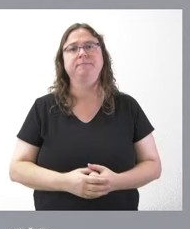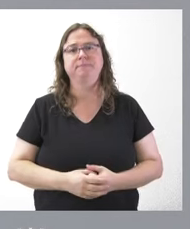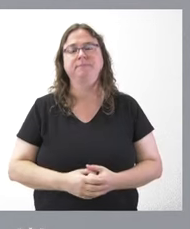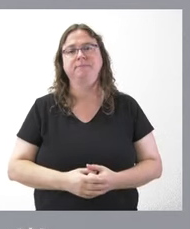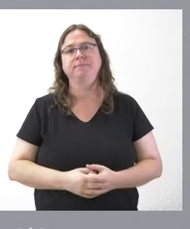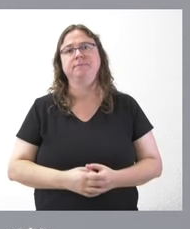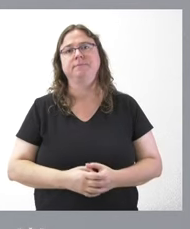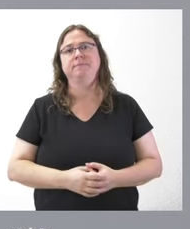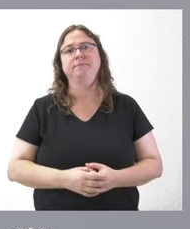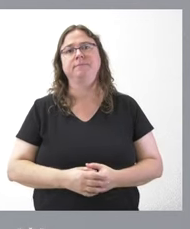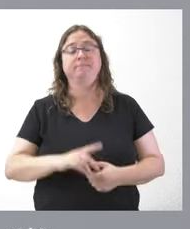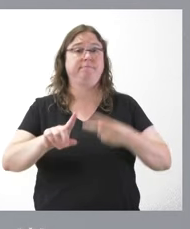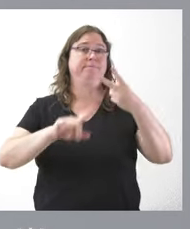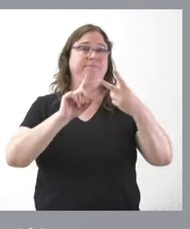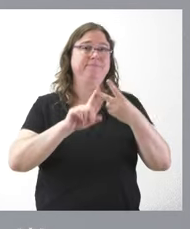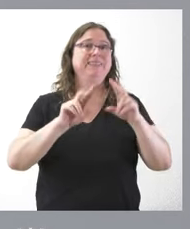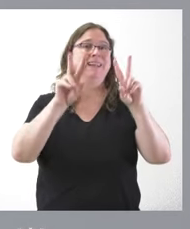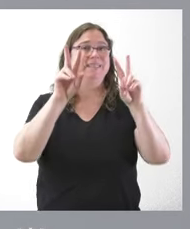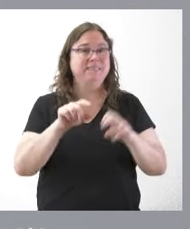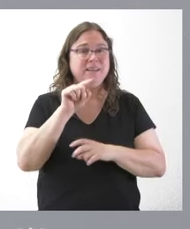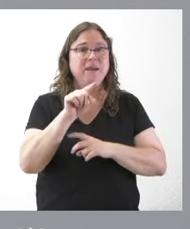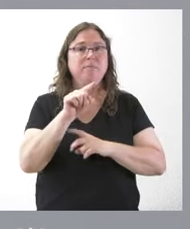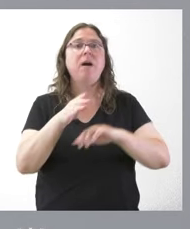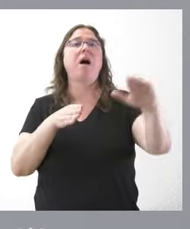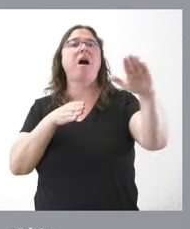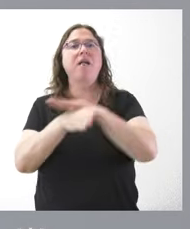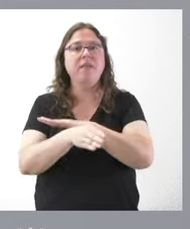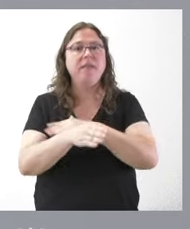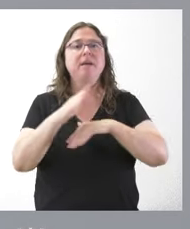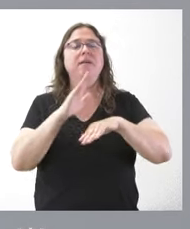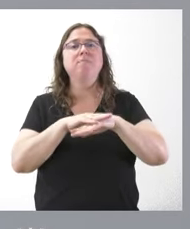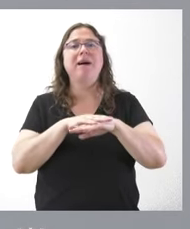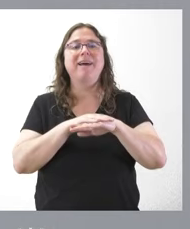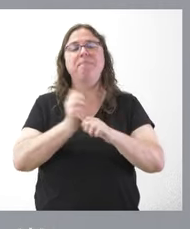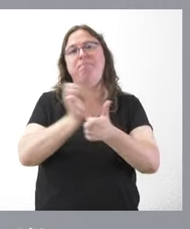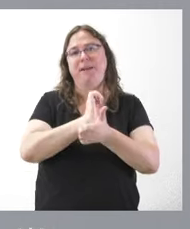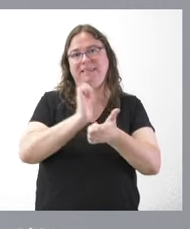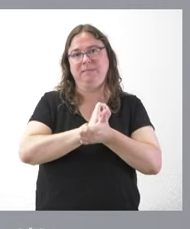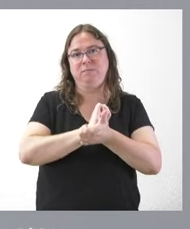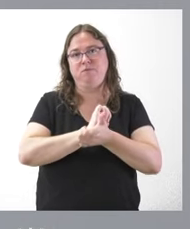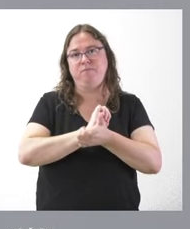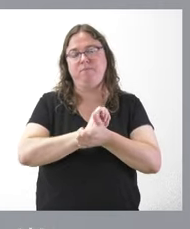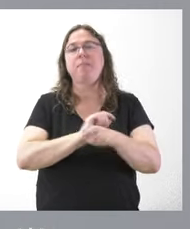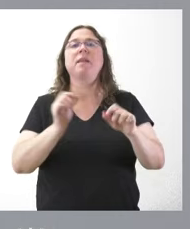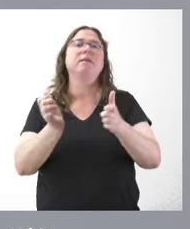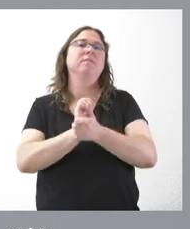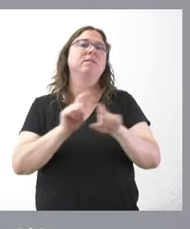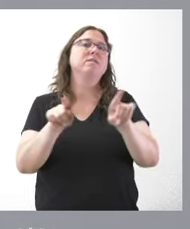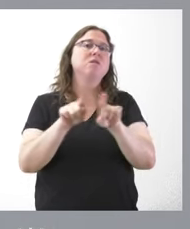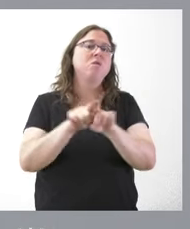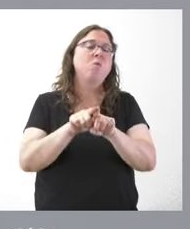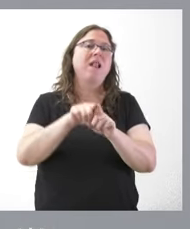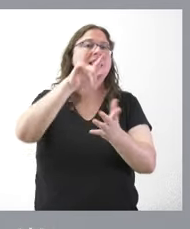siguiente cuestión que usted plantea la posibilidad de acceder a estos créditos como sistema de financiación de nuestro